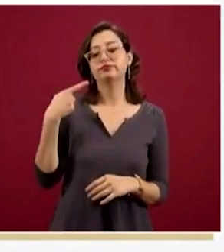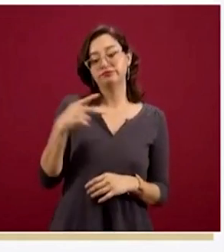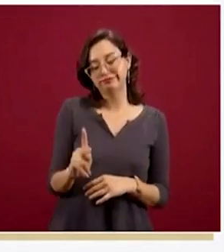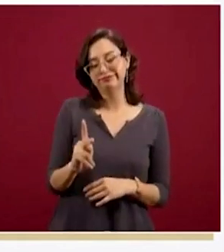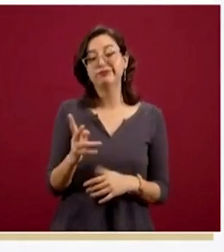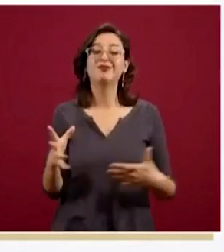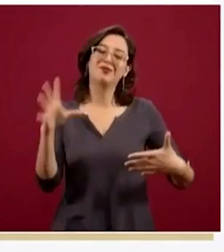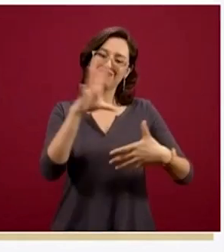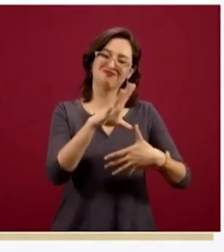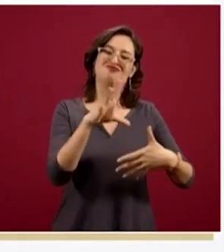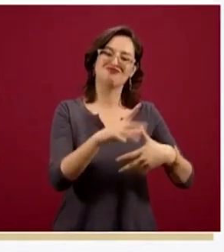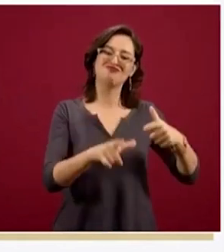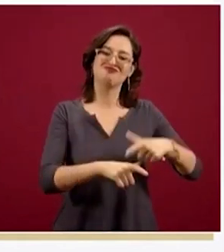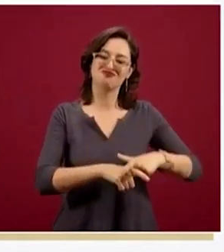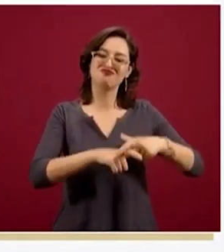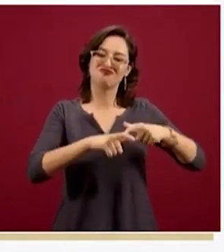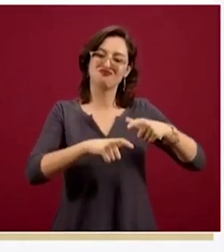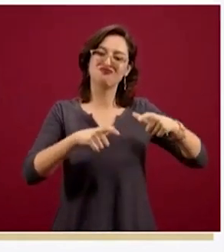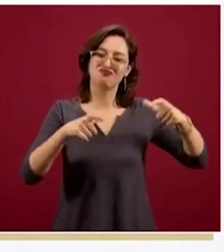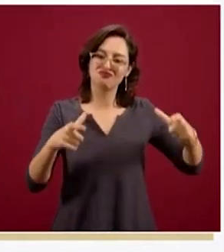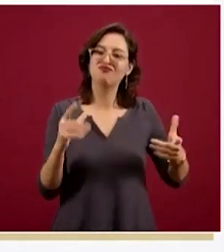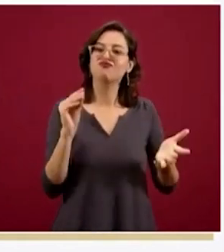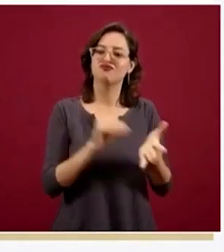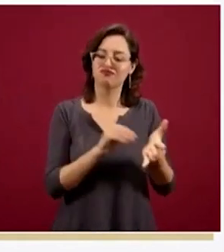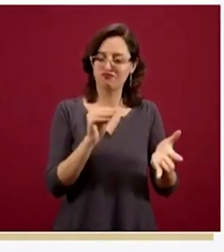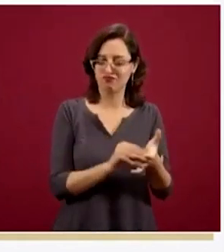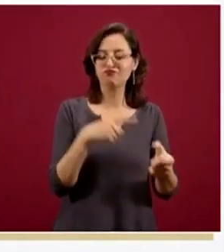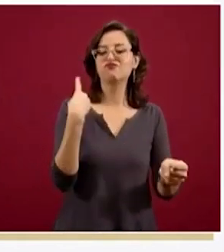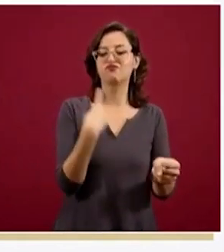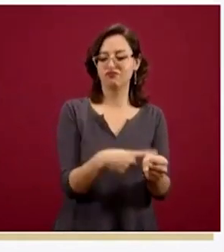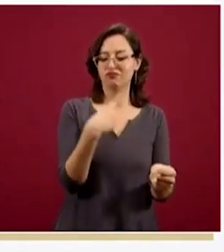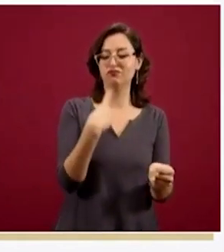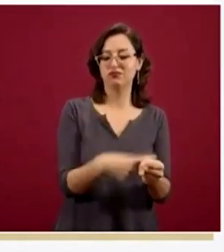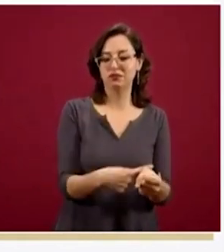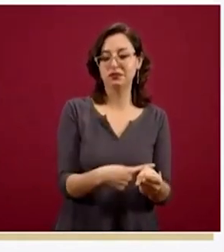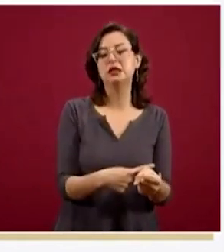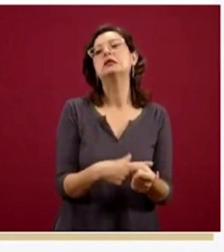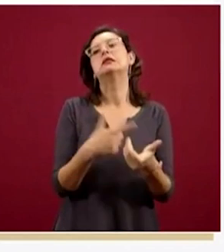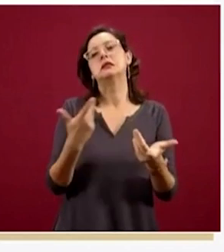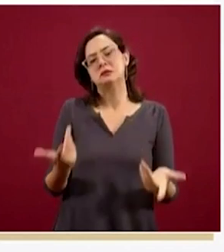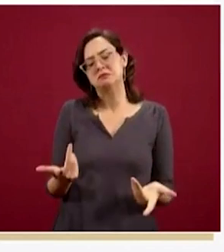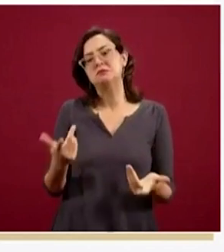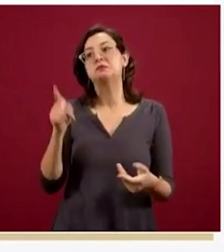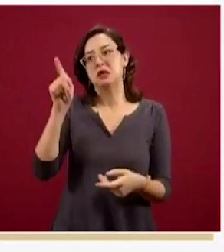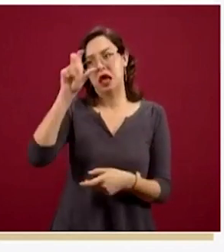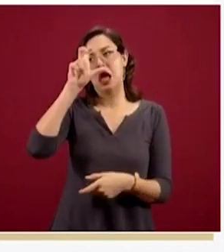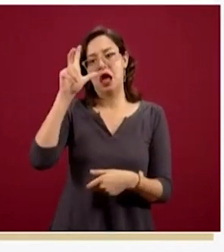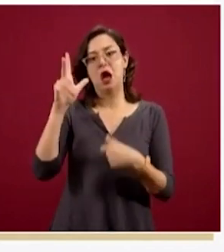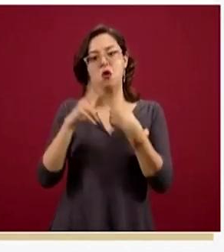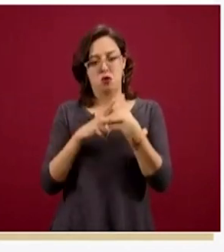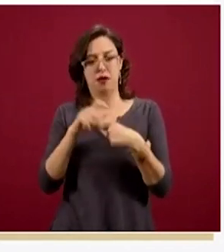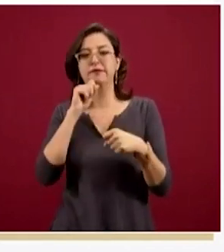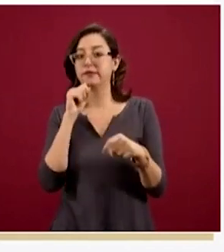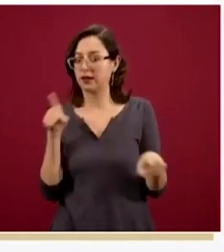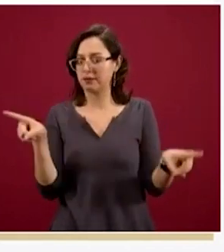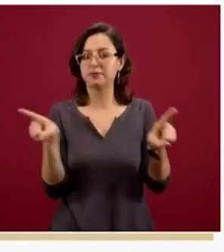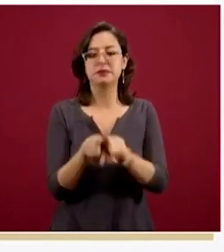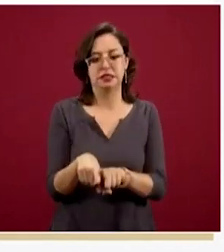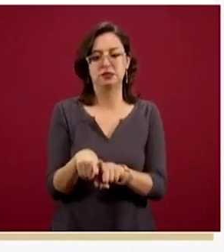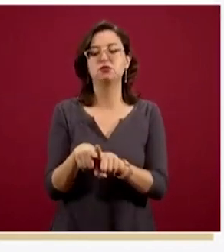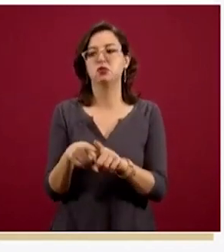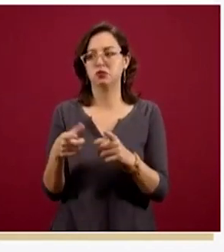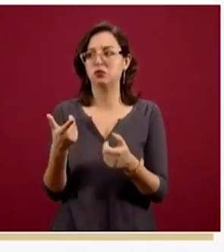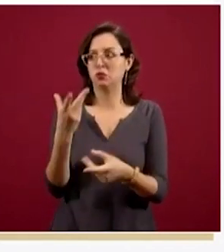la región de las Américas la que se mantiene precisamente activa, junto con todavía alguna buena parte de países de Europa